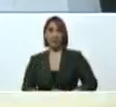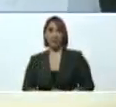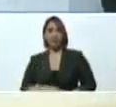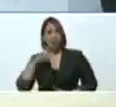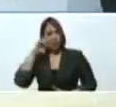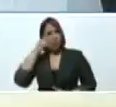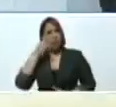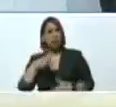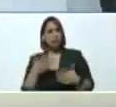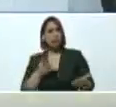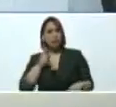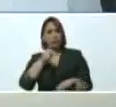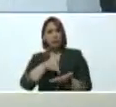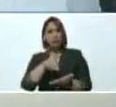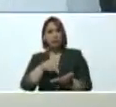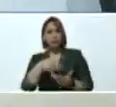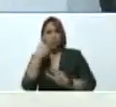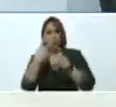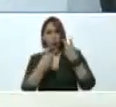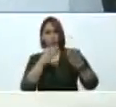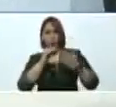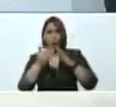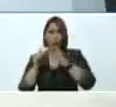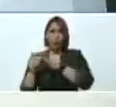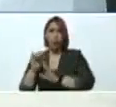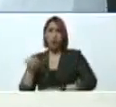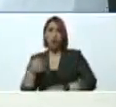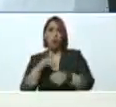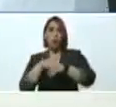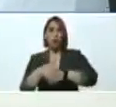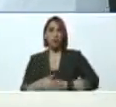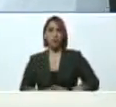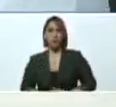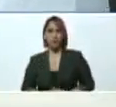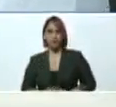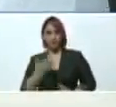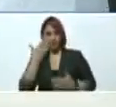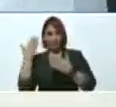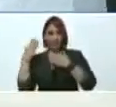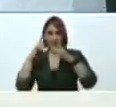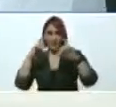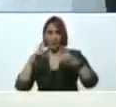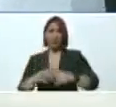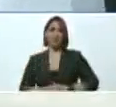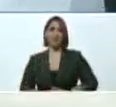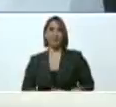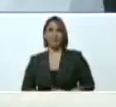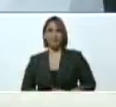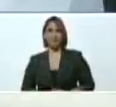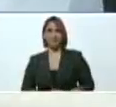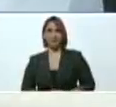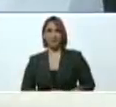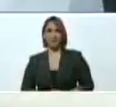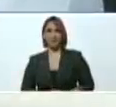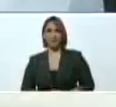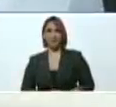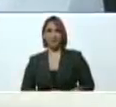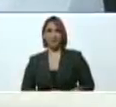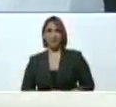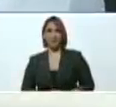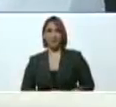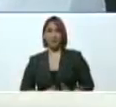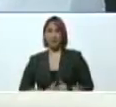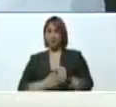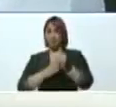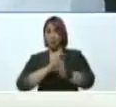Recuerdo cuando fuimos para allá. Jorge Rodríguez Gómez, míralo. la heroica